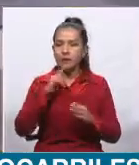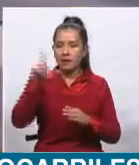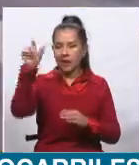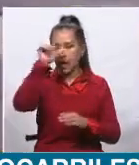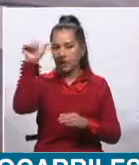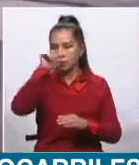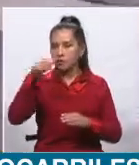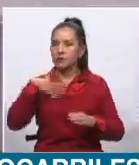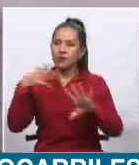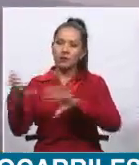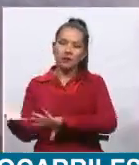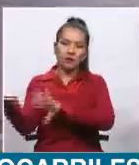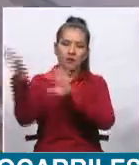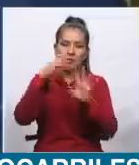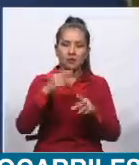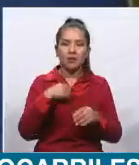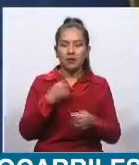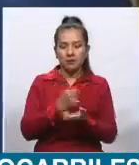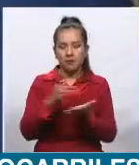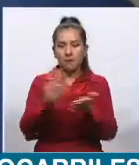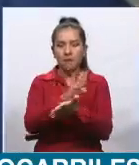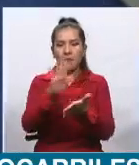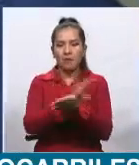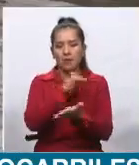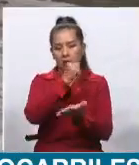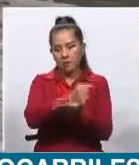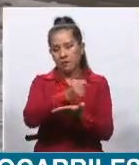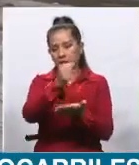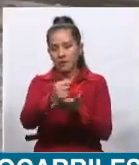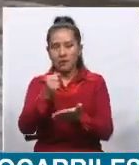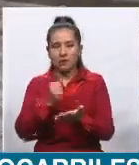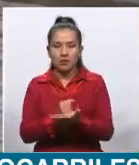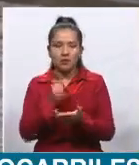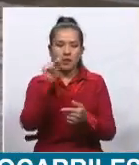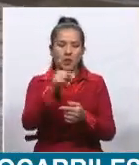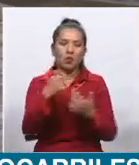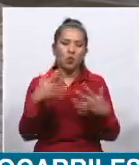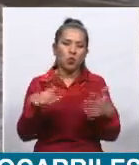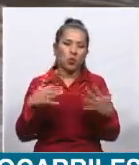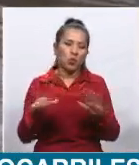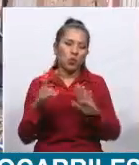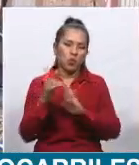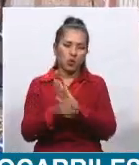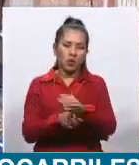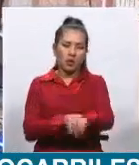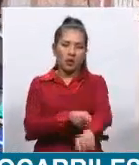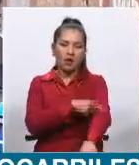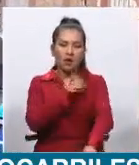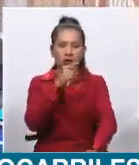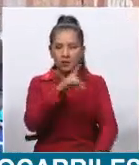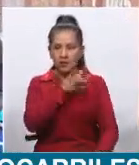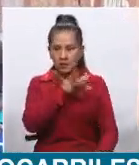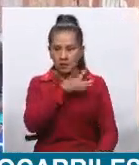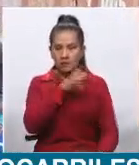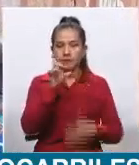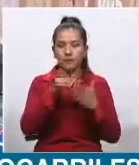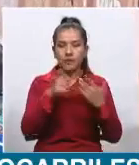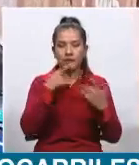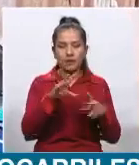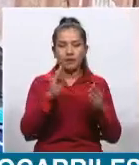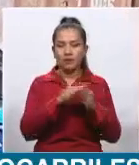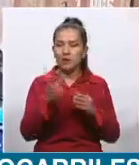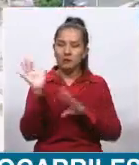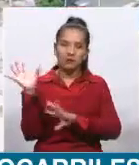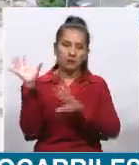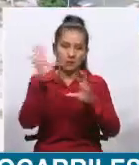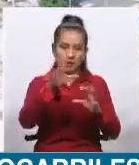tiene que hacer un trámite moroso en Chile. Sus camiones que van a recoger la mercadoría en Chile pasan